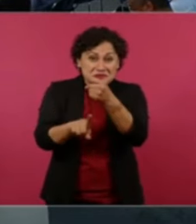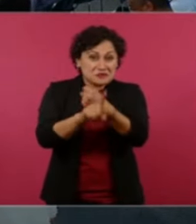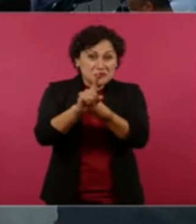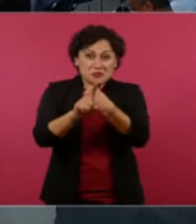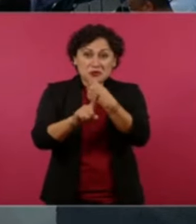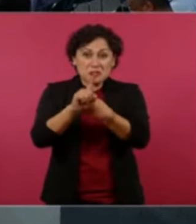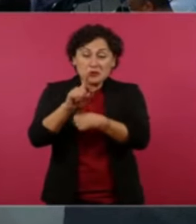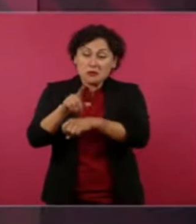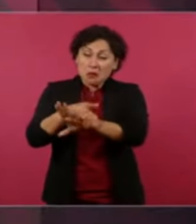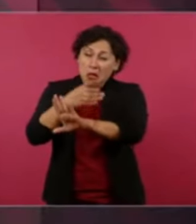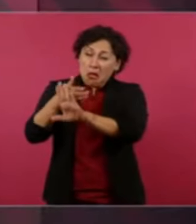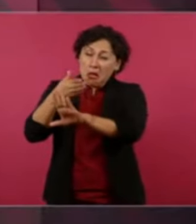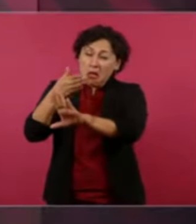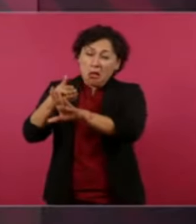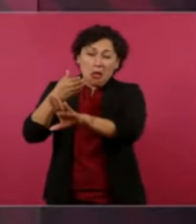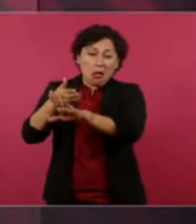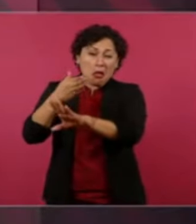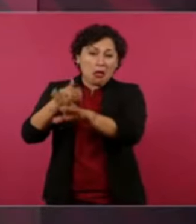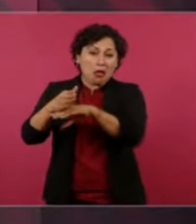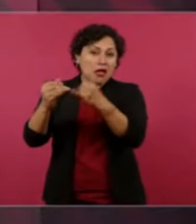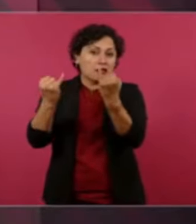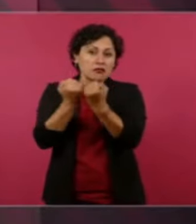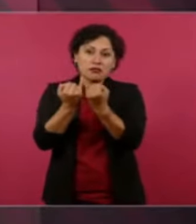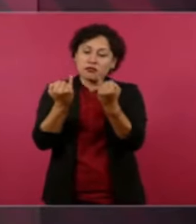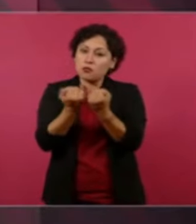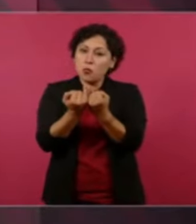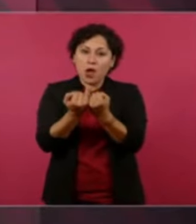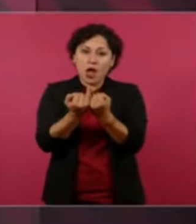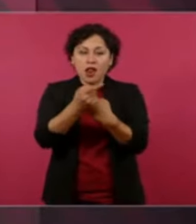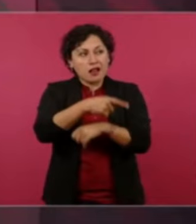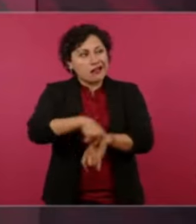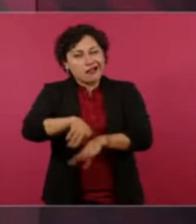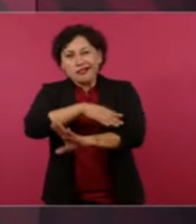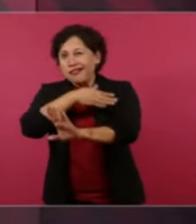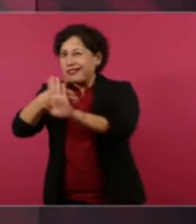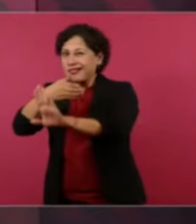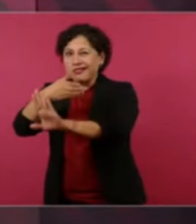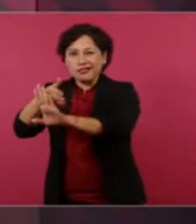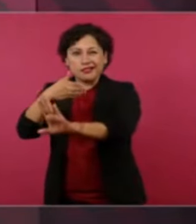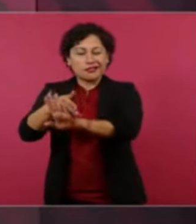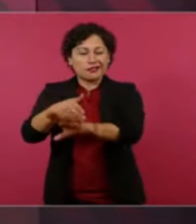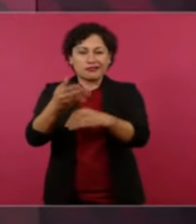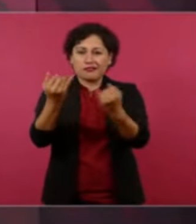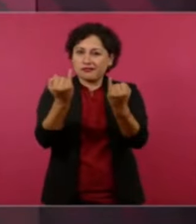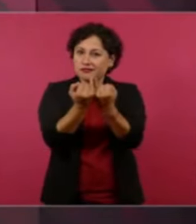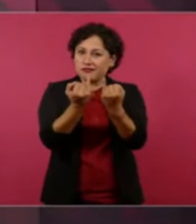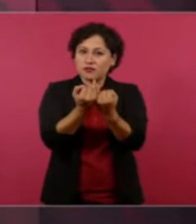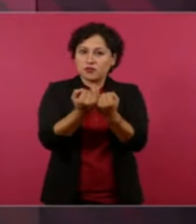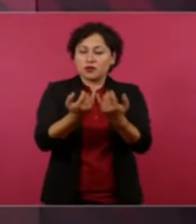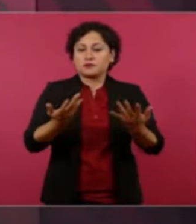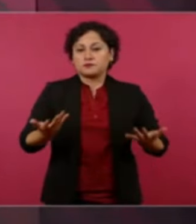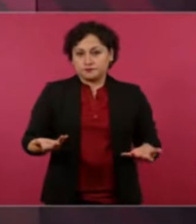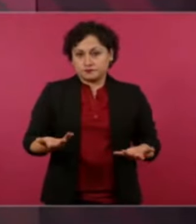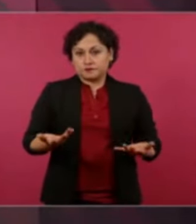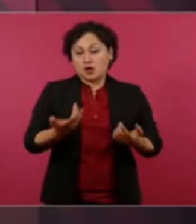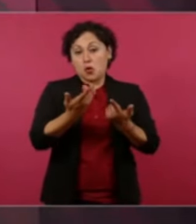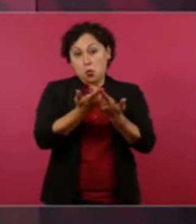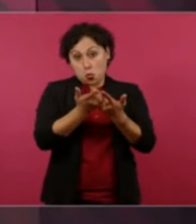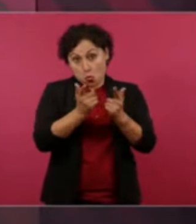incluso no sólo de los adversarios, adversarios,